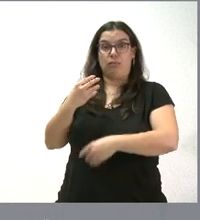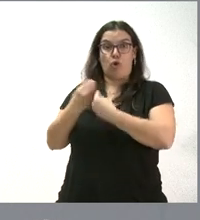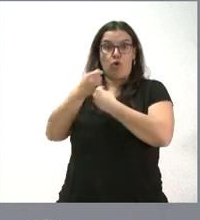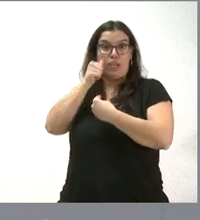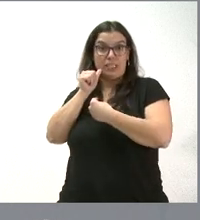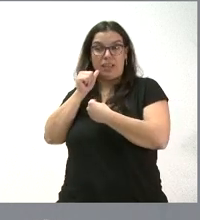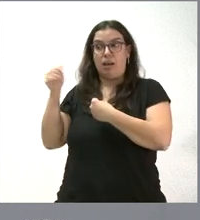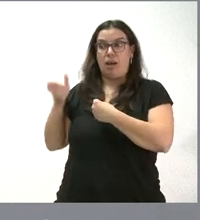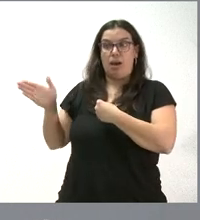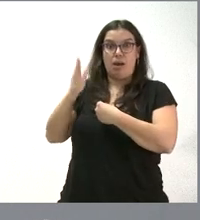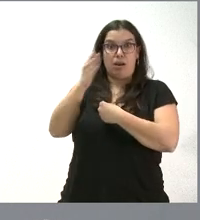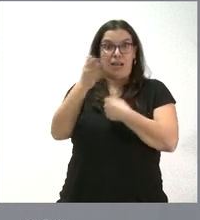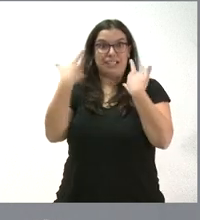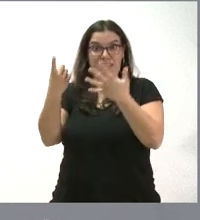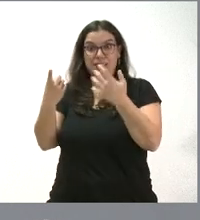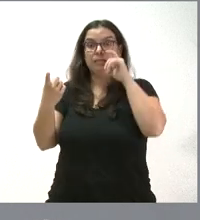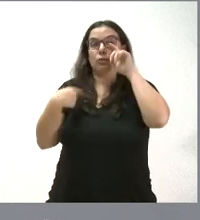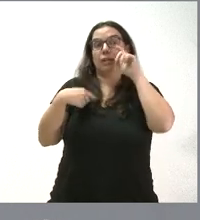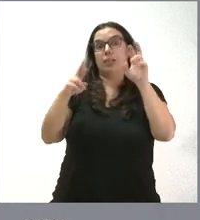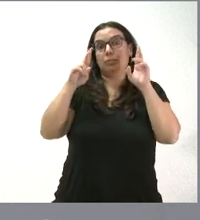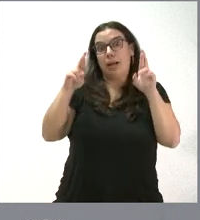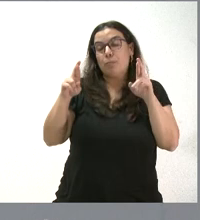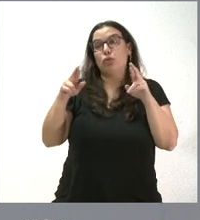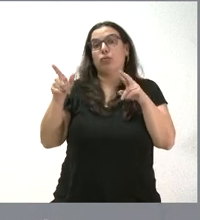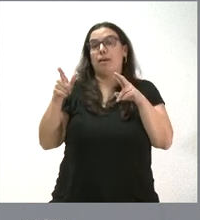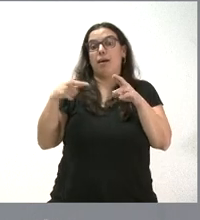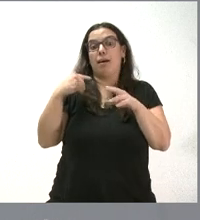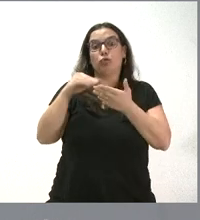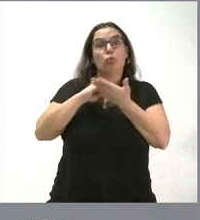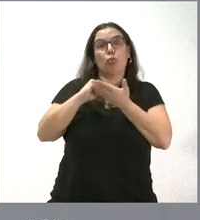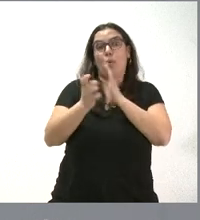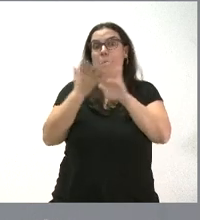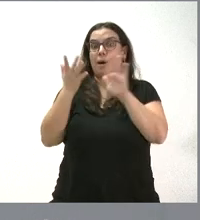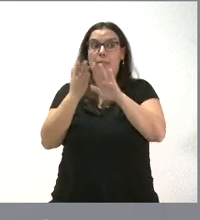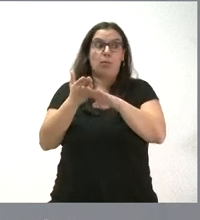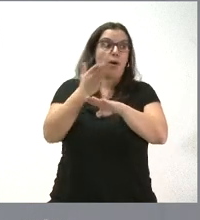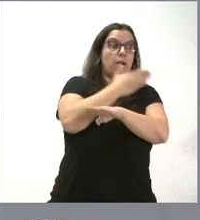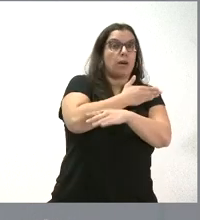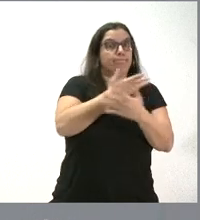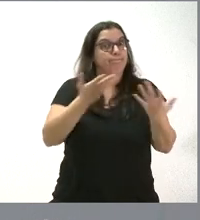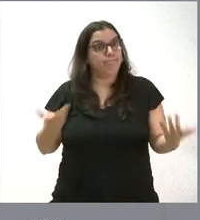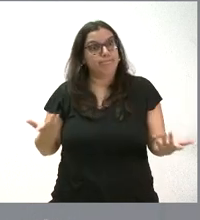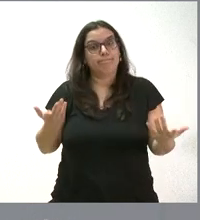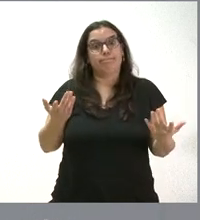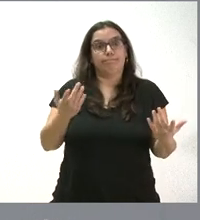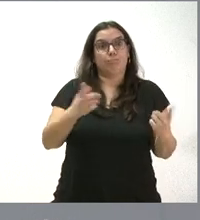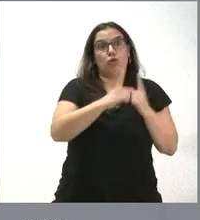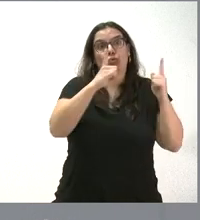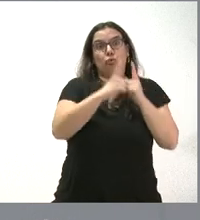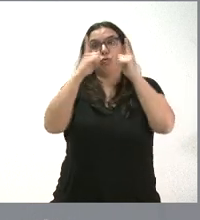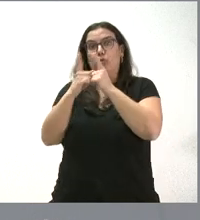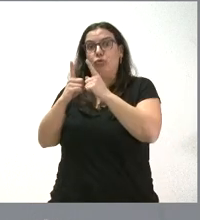aborde el tema con más celeridad y con más eficacia de lo que lo han podido hacer los anteriores, que estuvieron un tiempo relativamente breve,